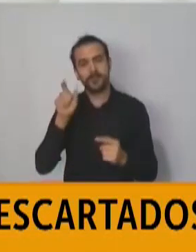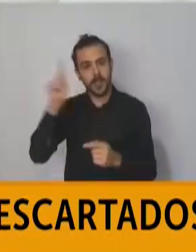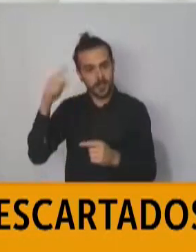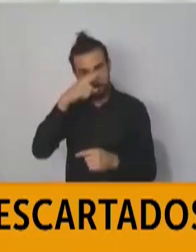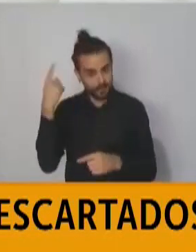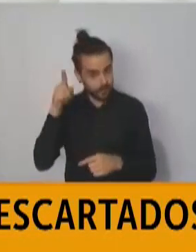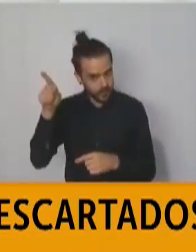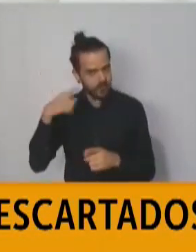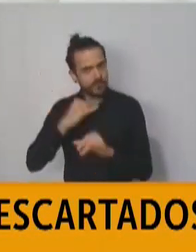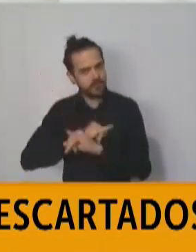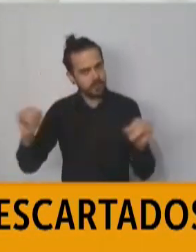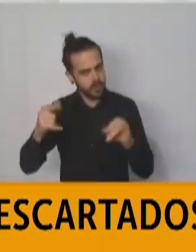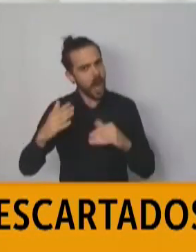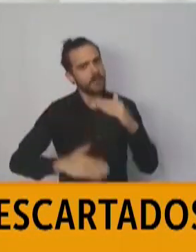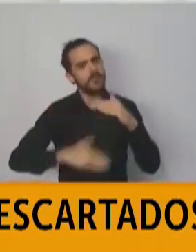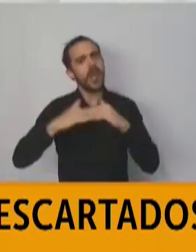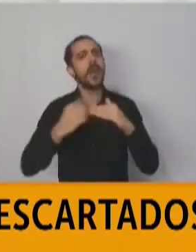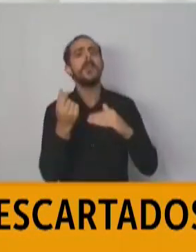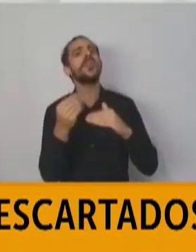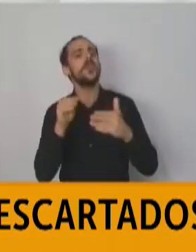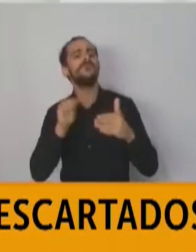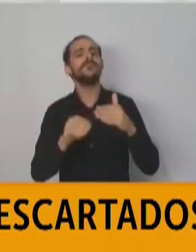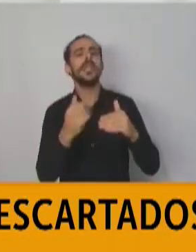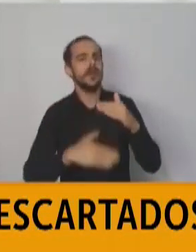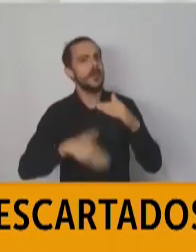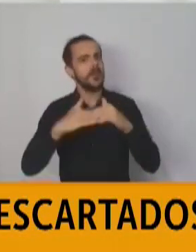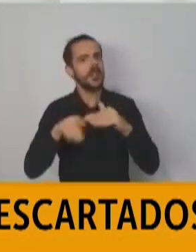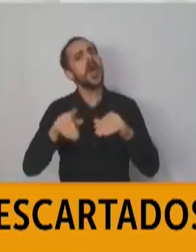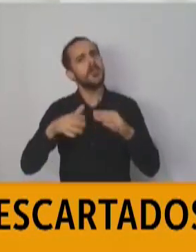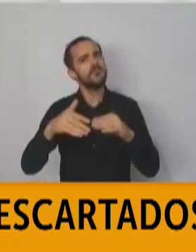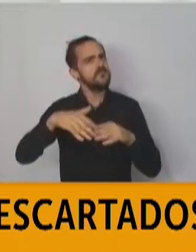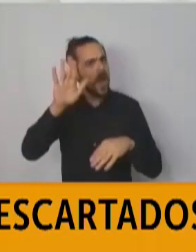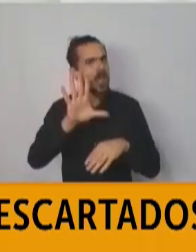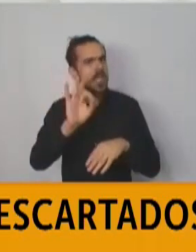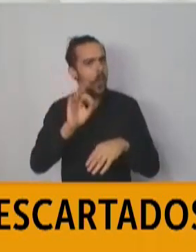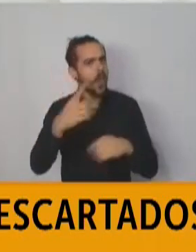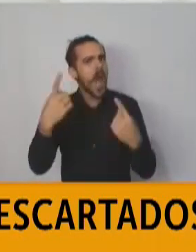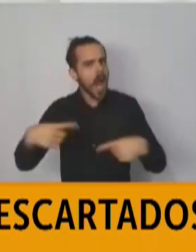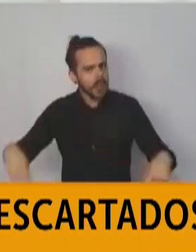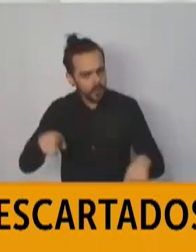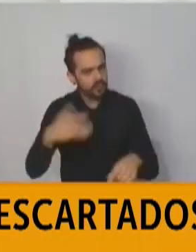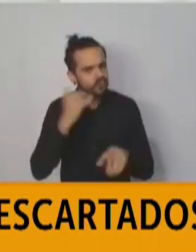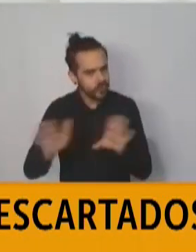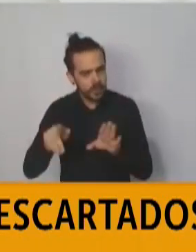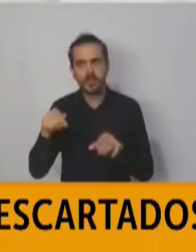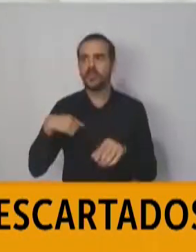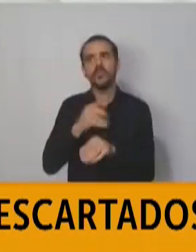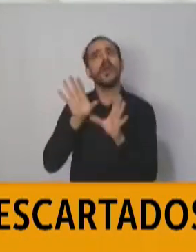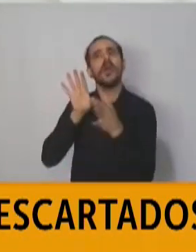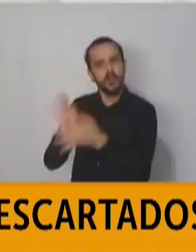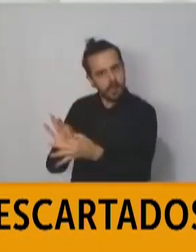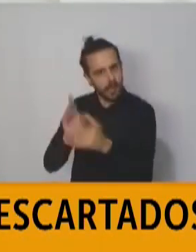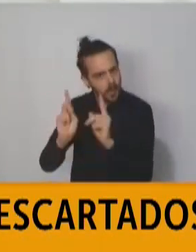más de 50 artículos, rápidamente vamos a implementar un sistema de control para llevarle